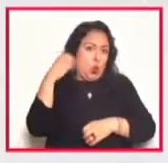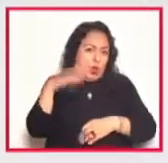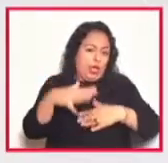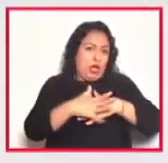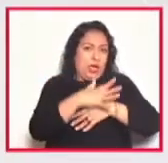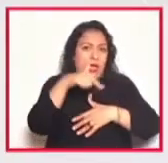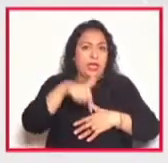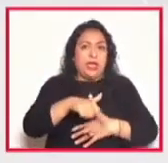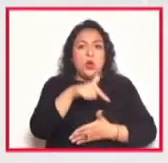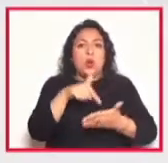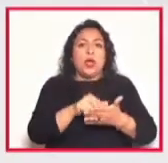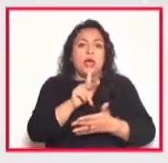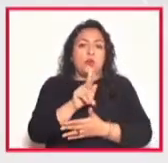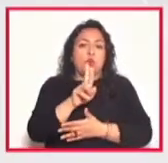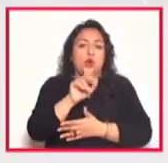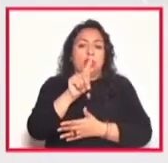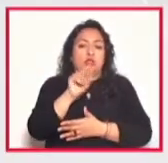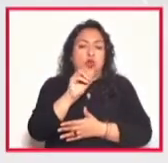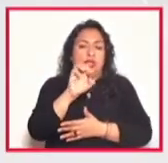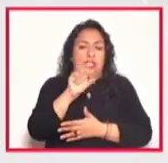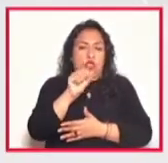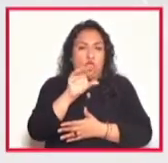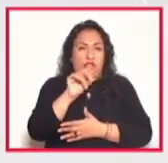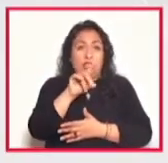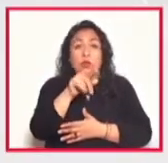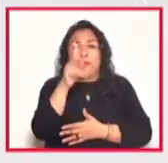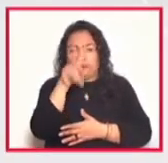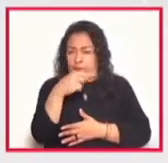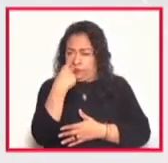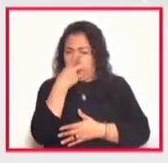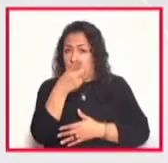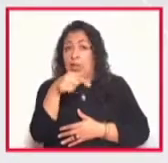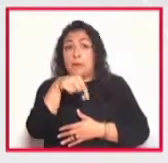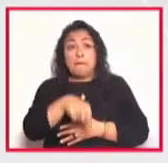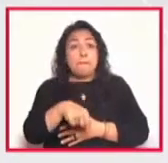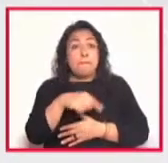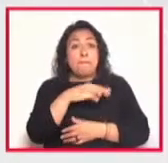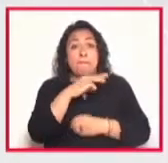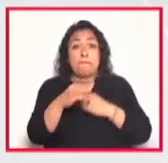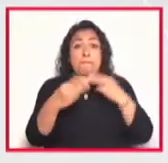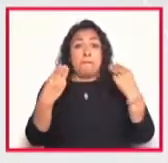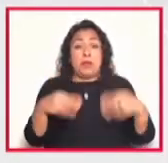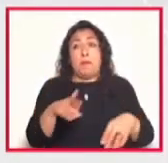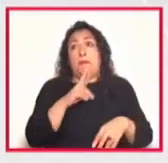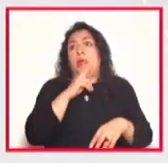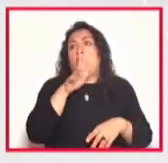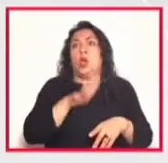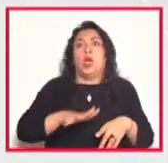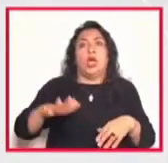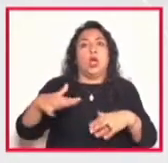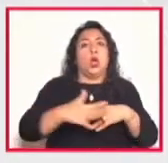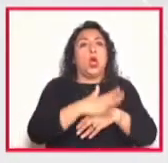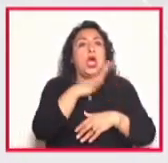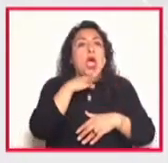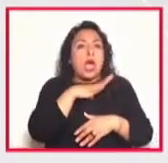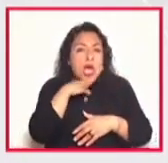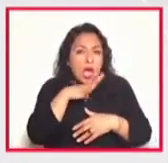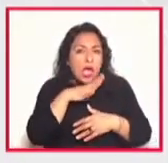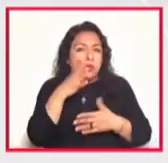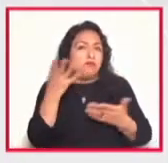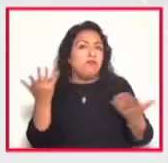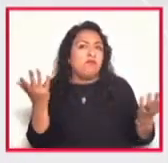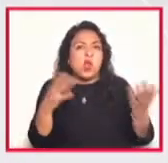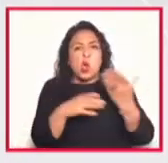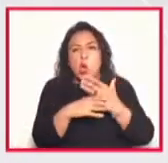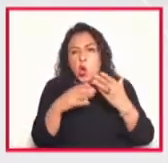Escondido quiero presumir que es uno de los mejores mercados que tenemos en toda la zona de la costa donde puedas encontrar productos